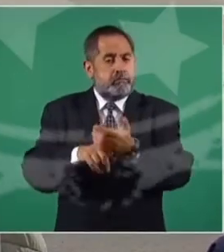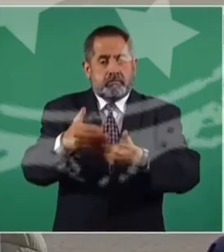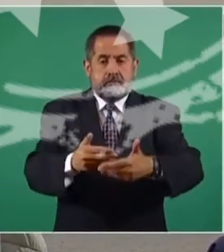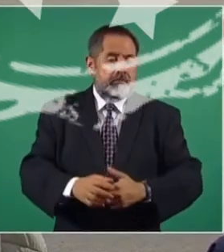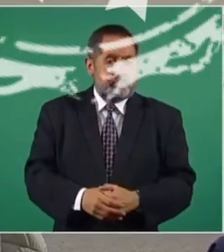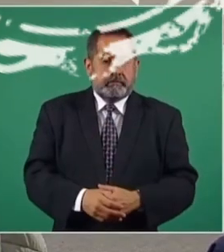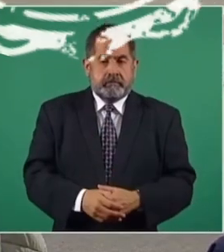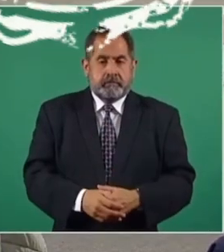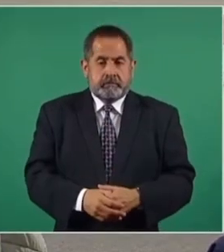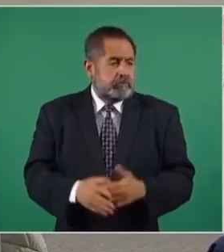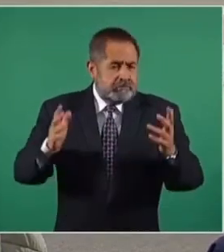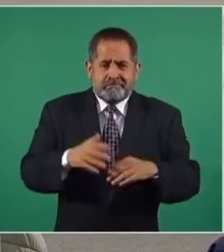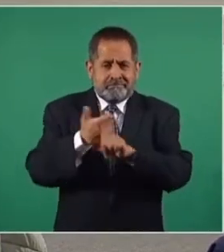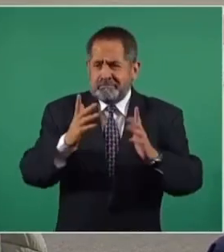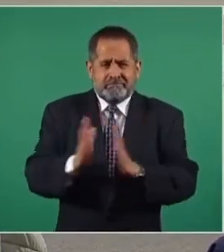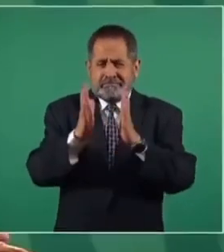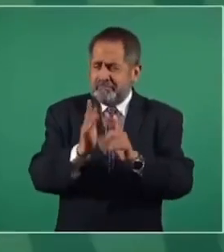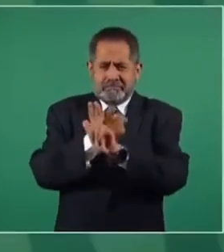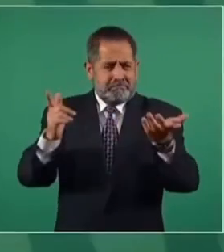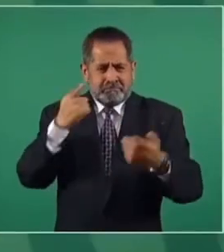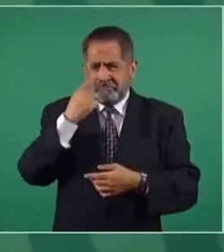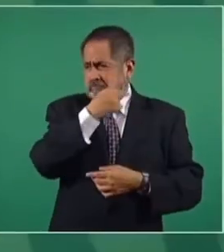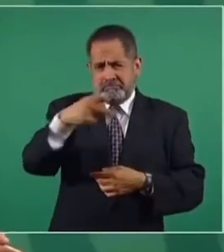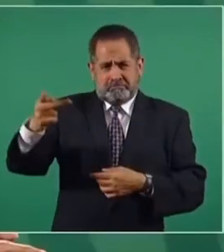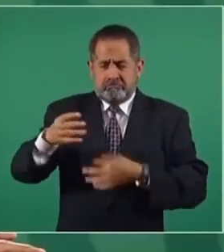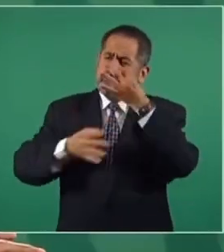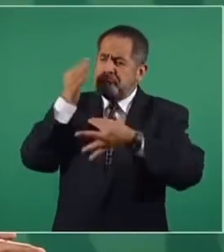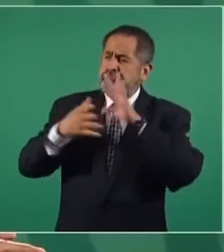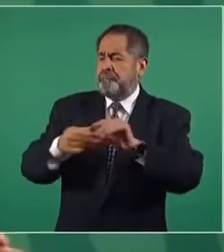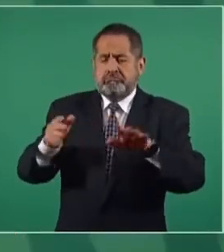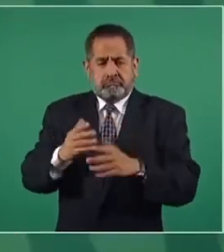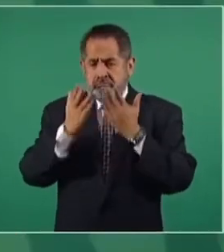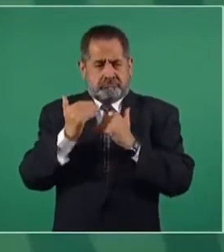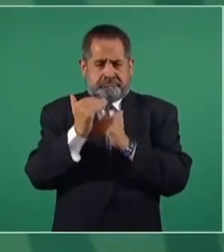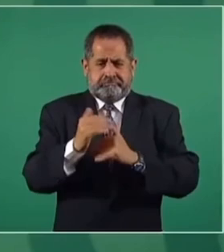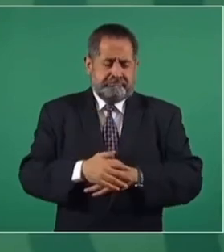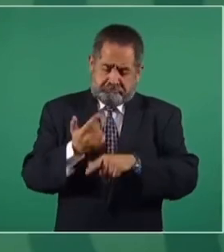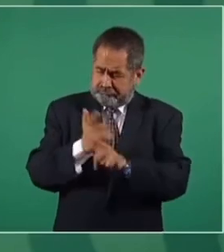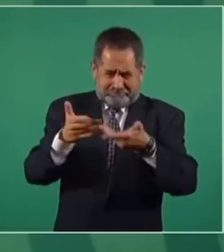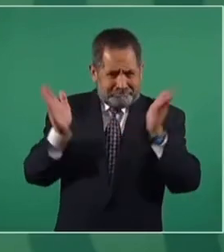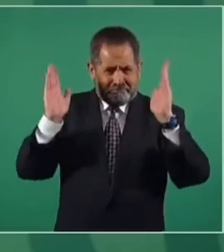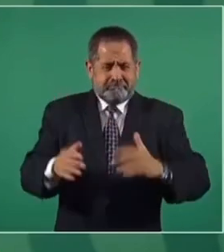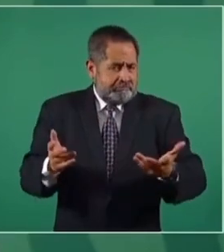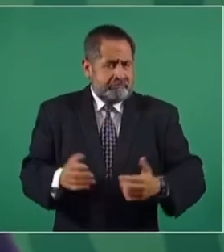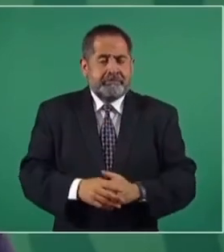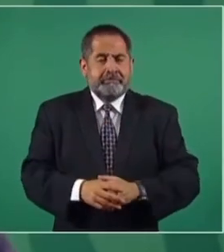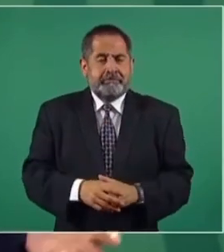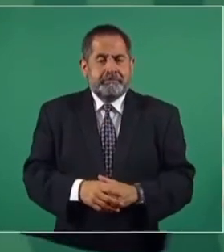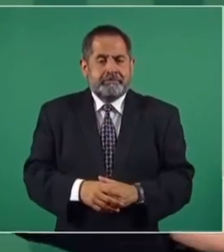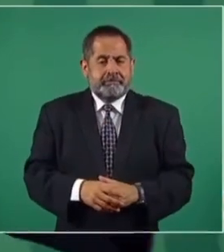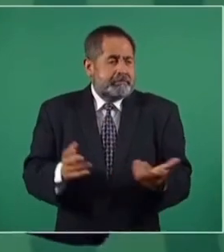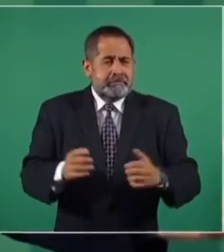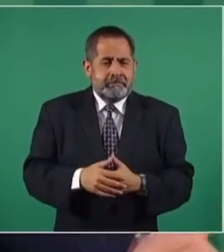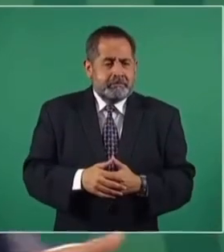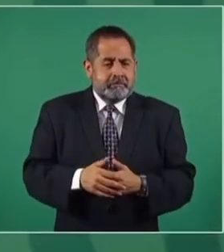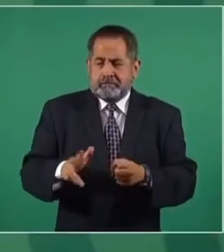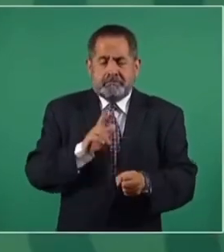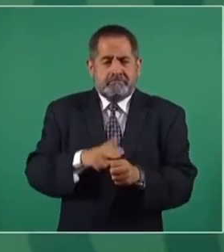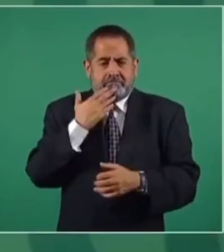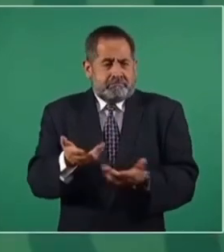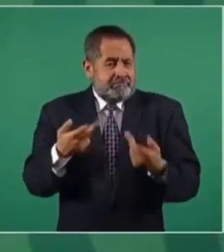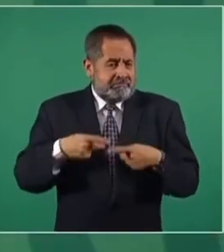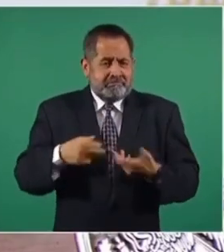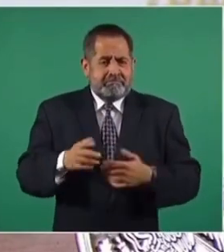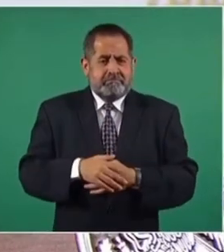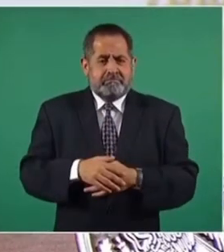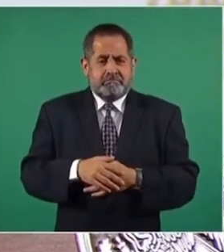Deben de participar, como todos, sin límites. Y es lo más normal que